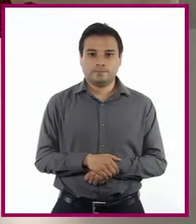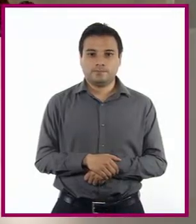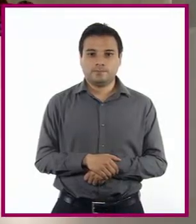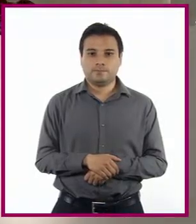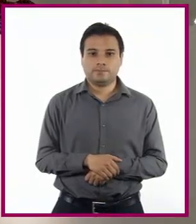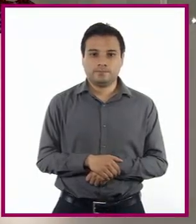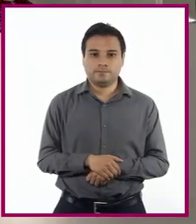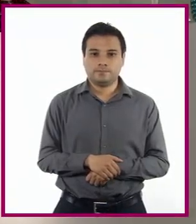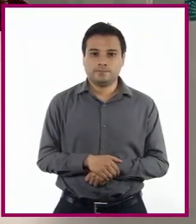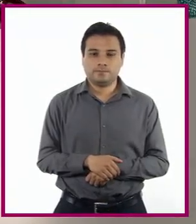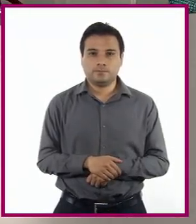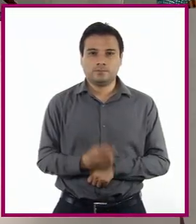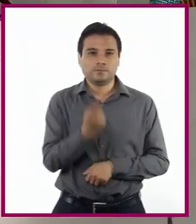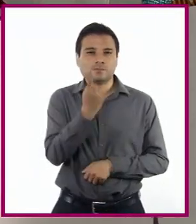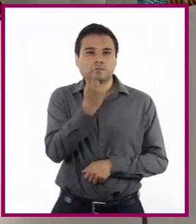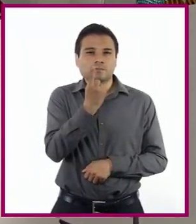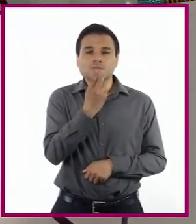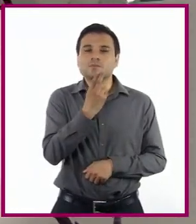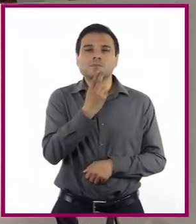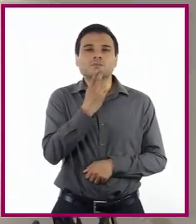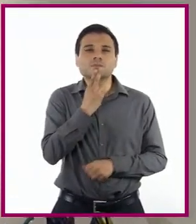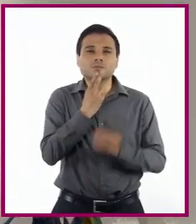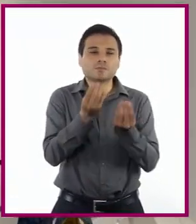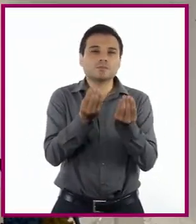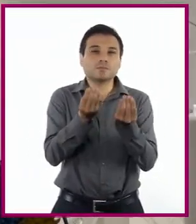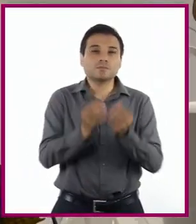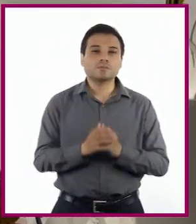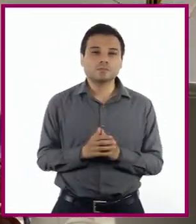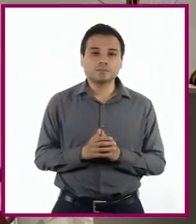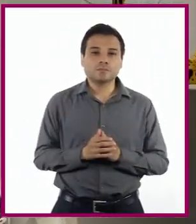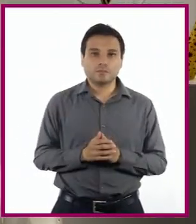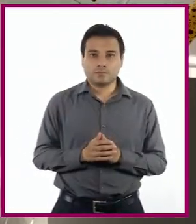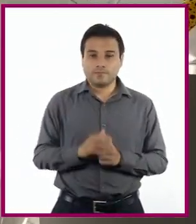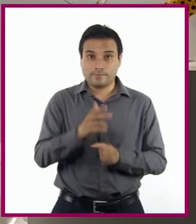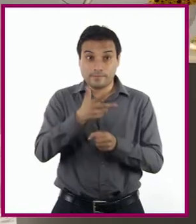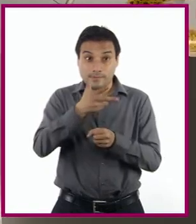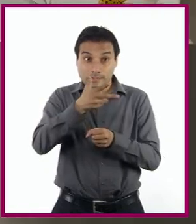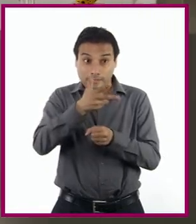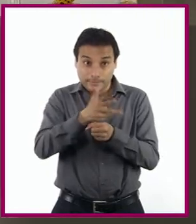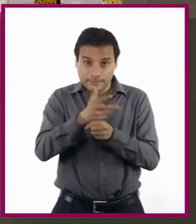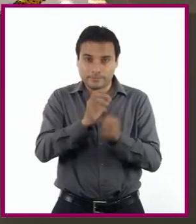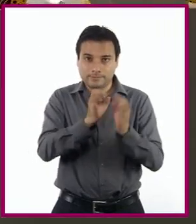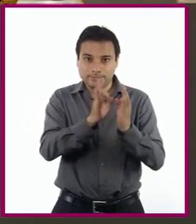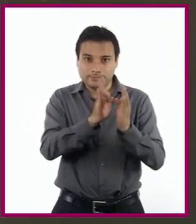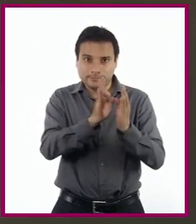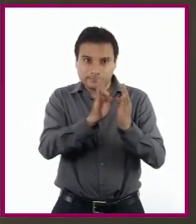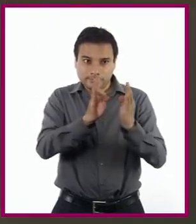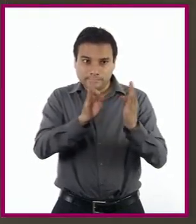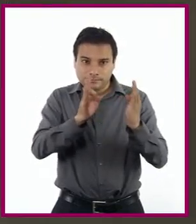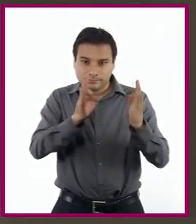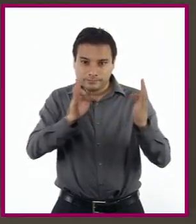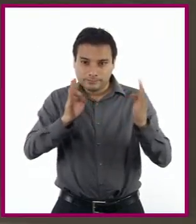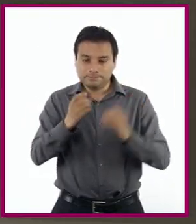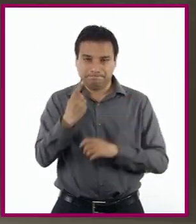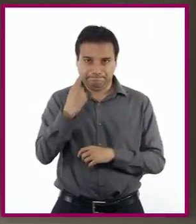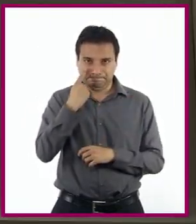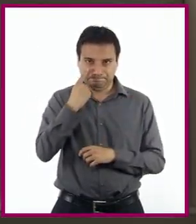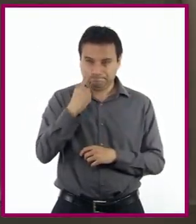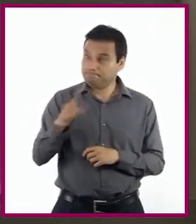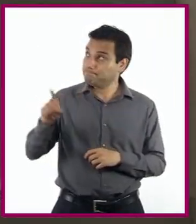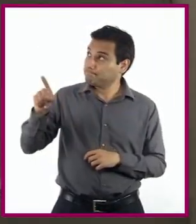Una toma que nos puede servir mucho Es la cámara en retroceso ¿Cómo la podemos hacer? Pues justamente poniendo